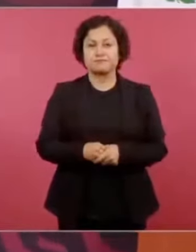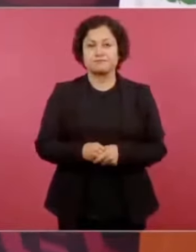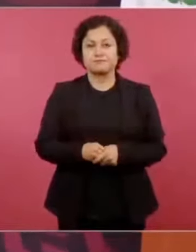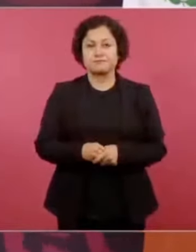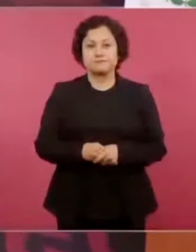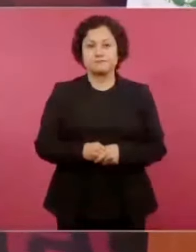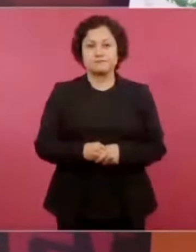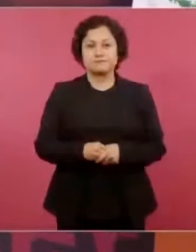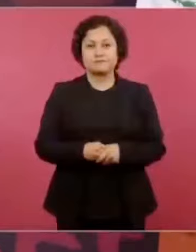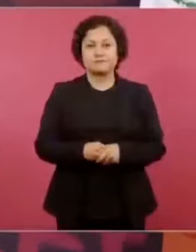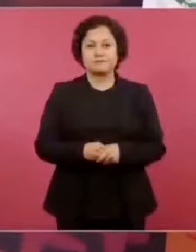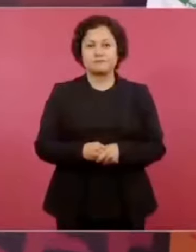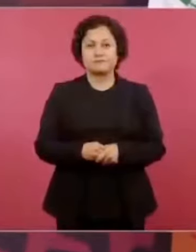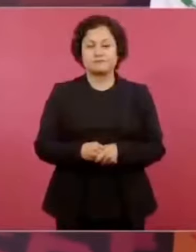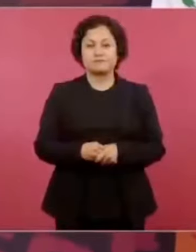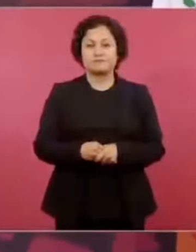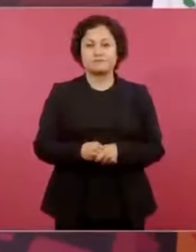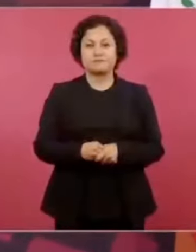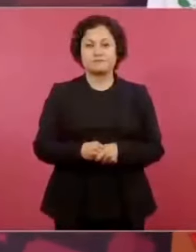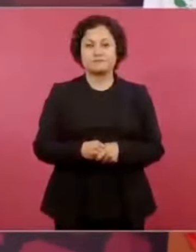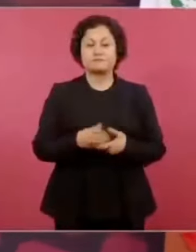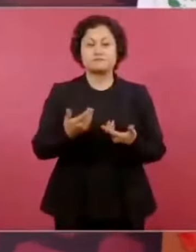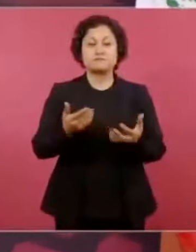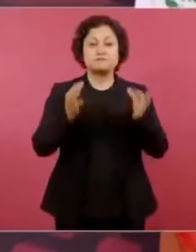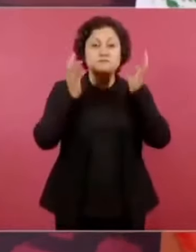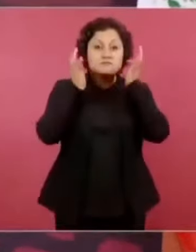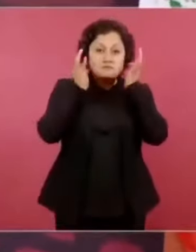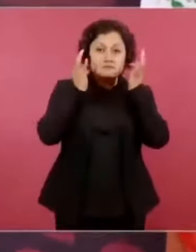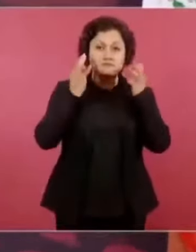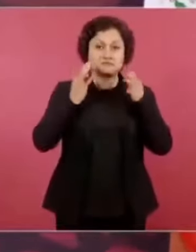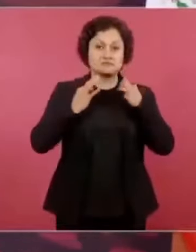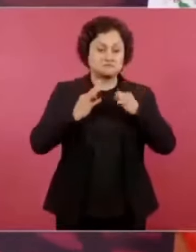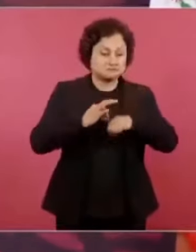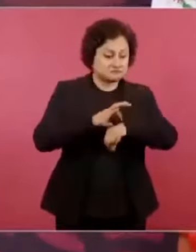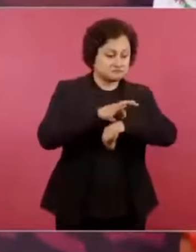¿Quién pompó las alajitas? ¿Quién pompó?